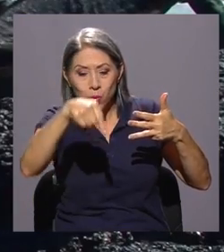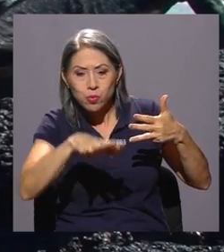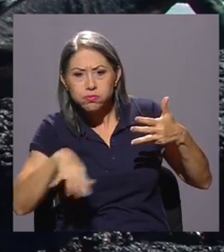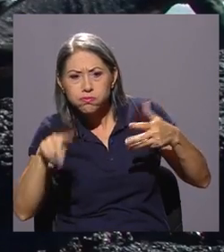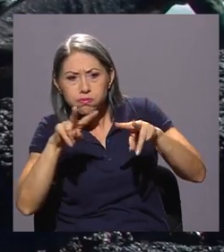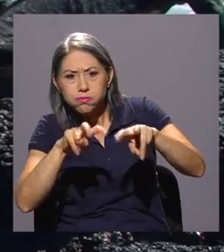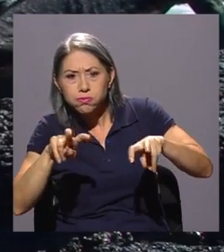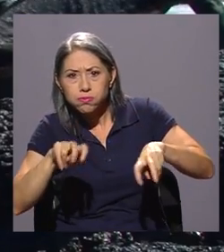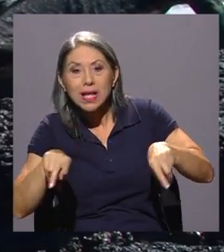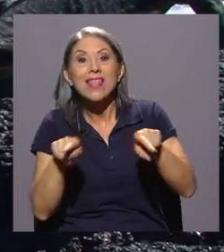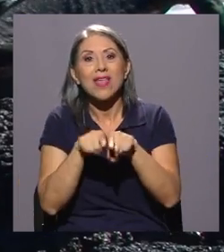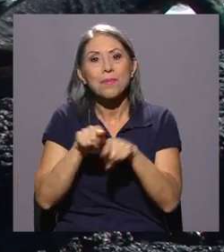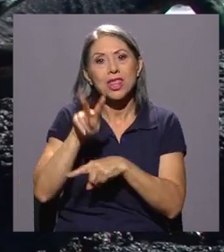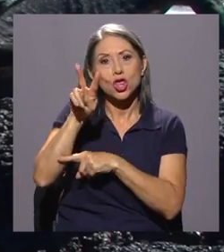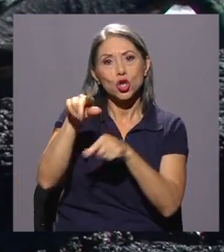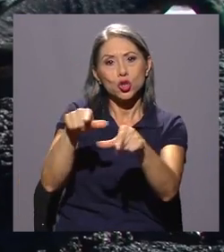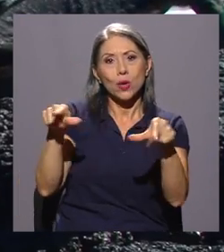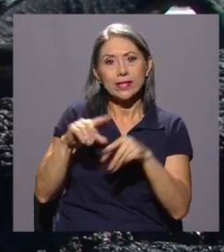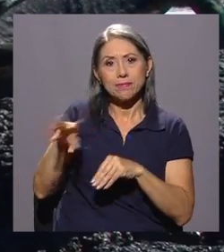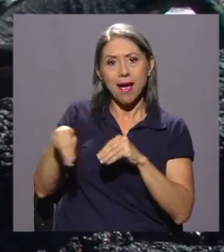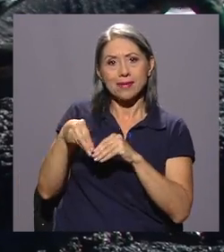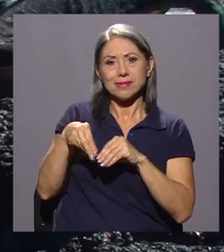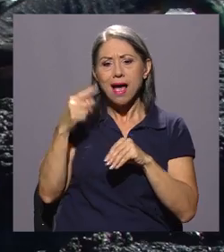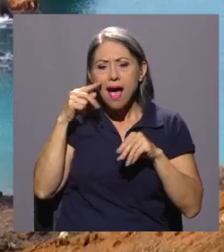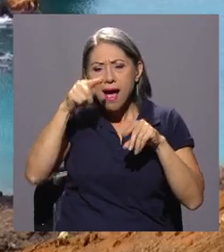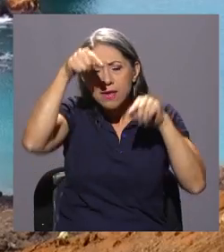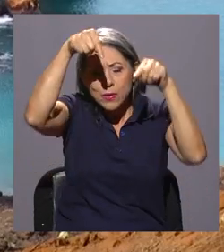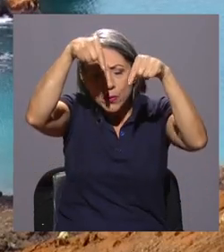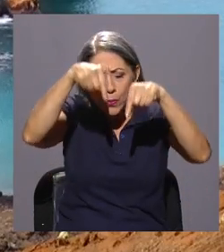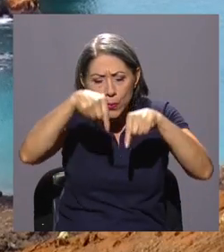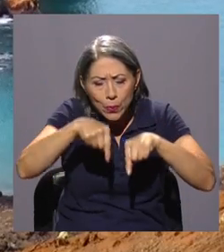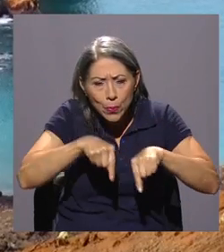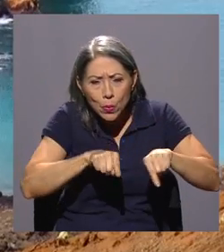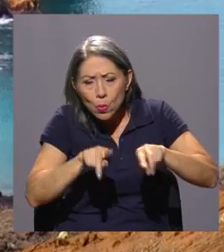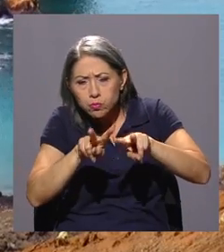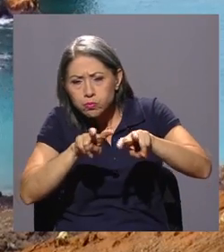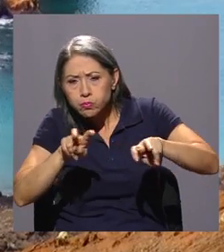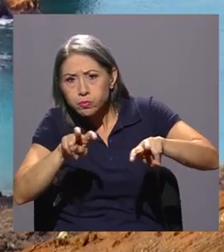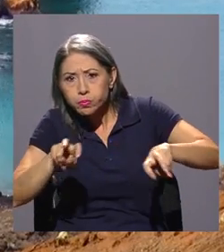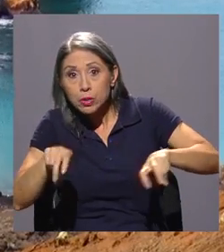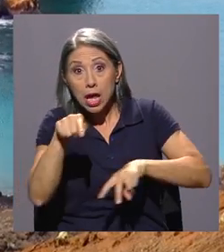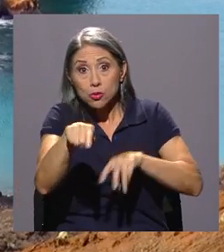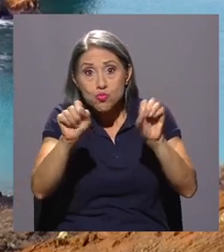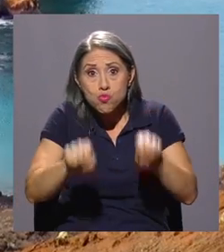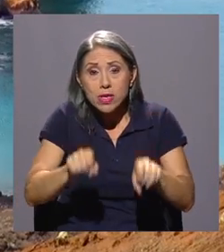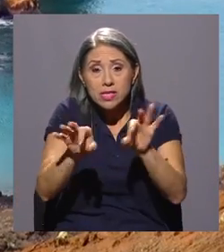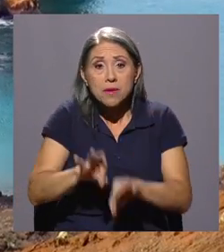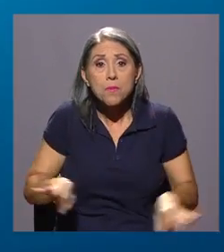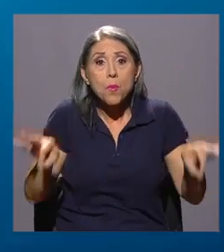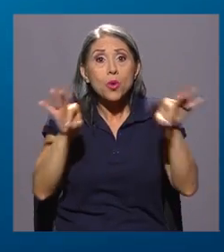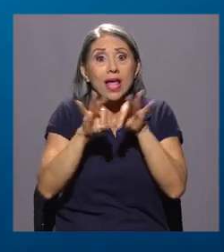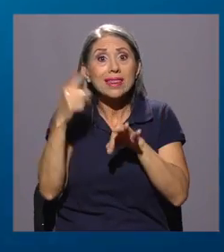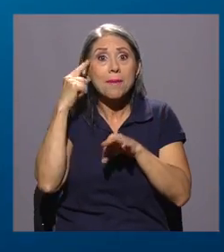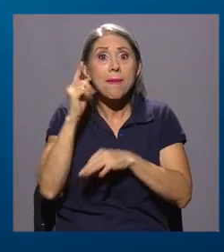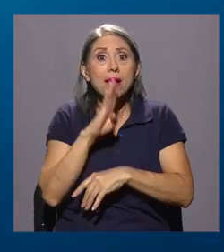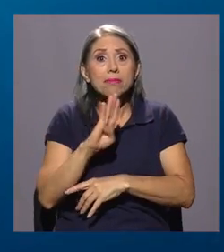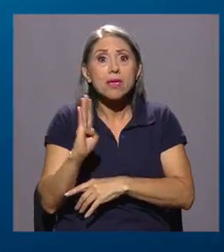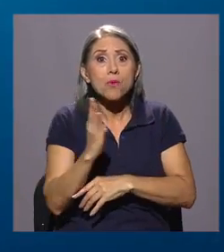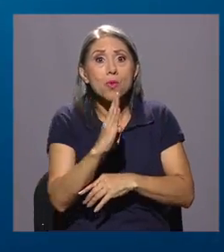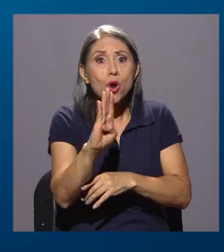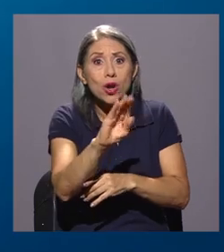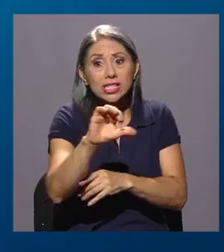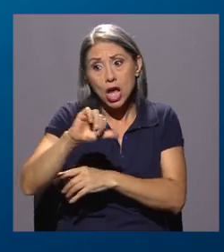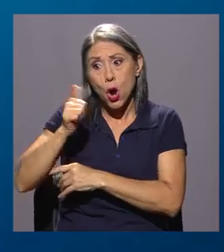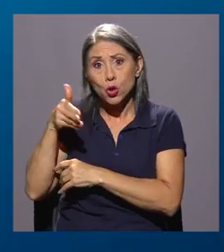ubicados entre los puntos de destino. Se considera que estos espacios pueden ser ambientes importantes para las rutas migratorias que hacen los